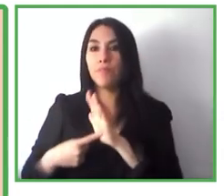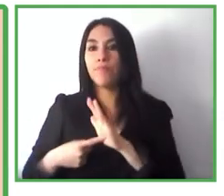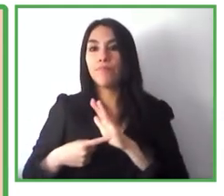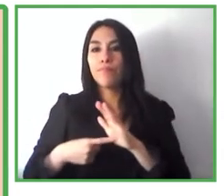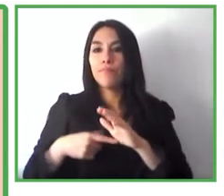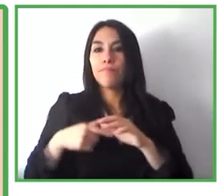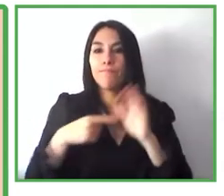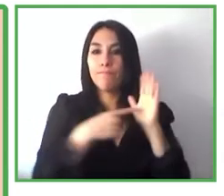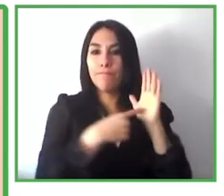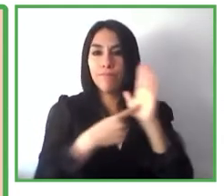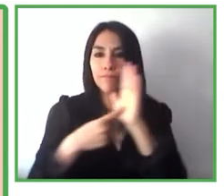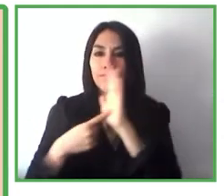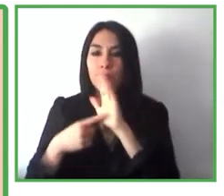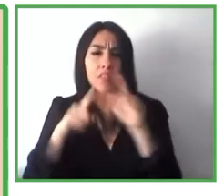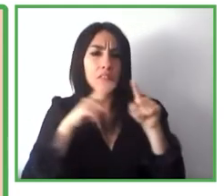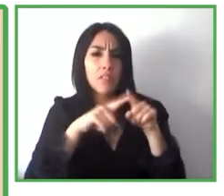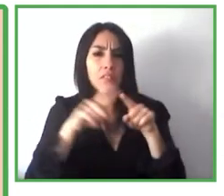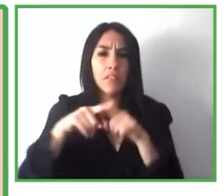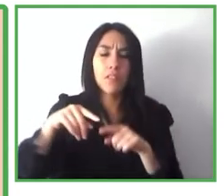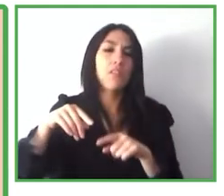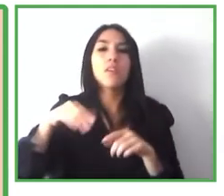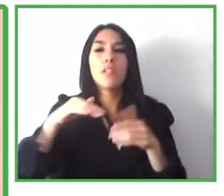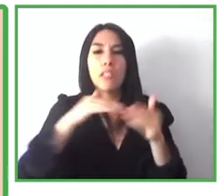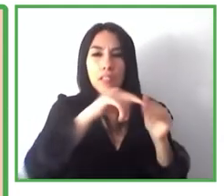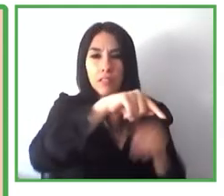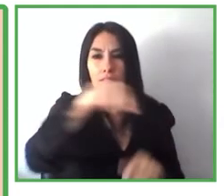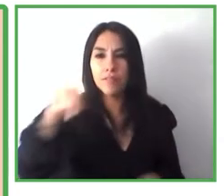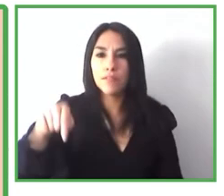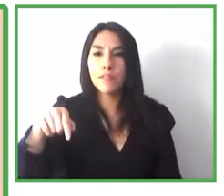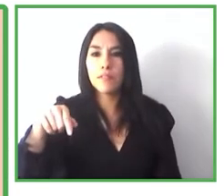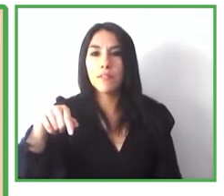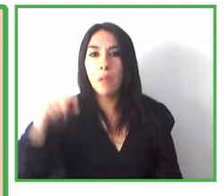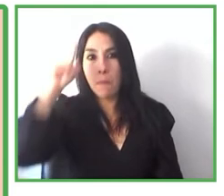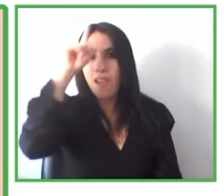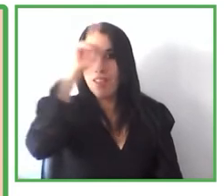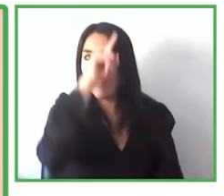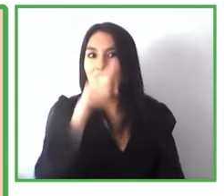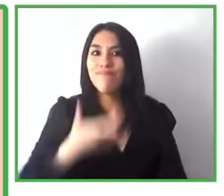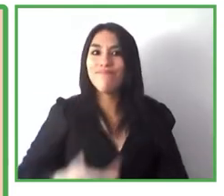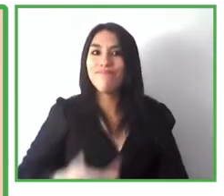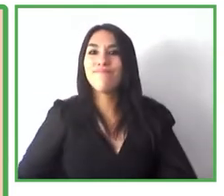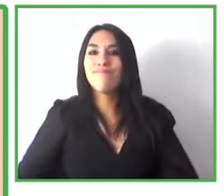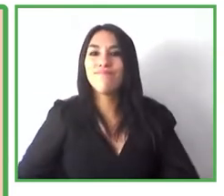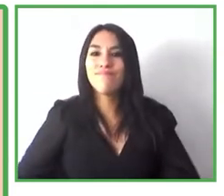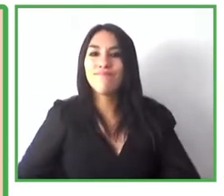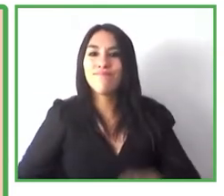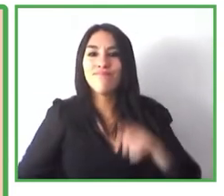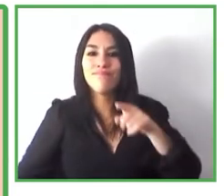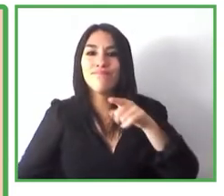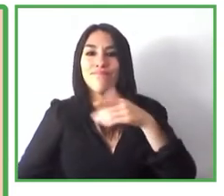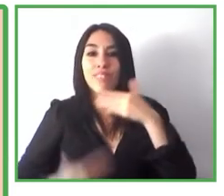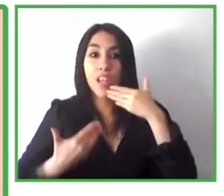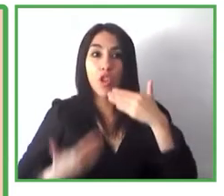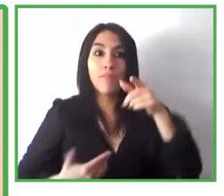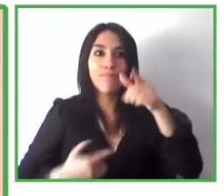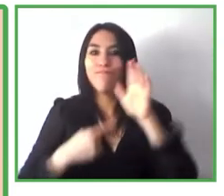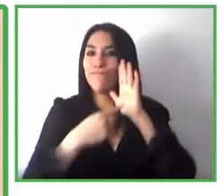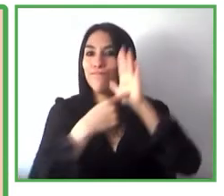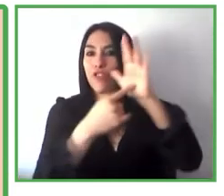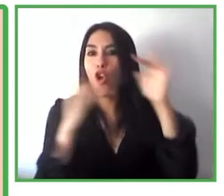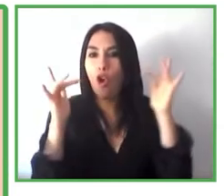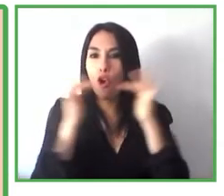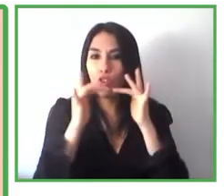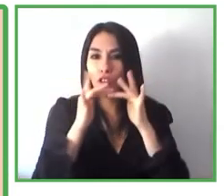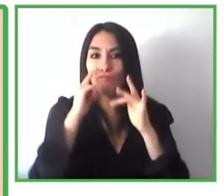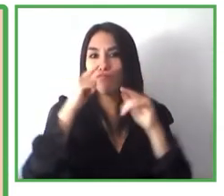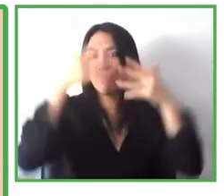solo me queda resaltar que estas actividades forman parte como decía al inicio de mi presentación del Libin Lab del Cluster Zenfim que